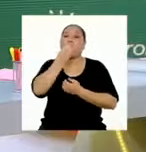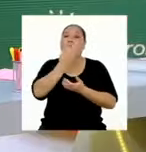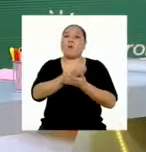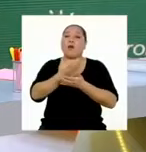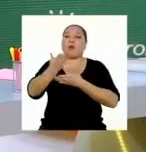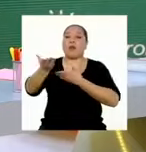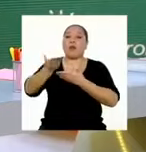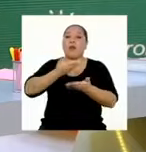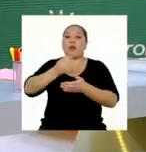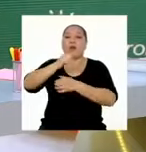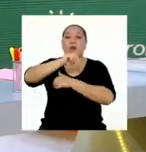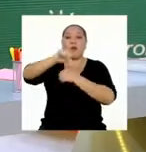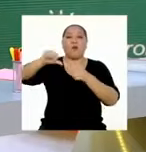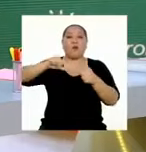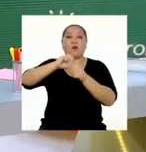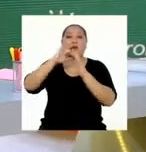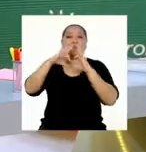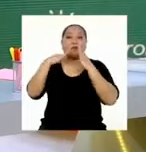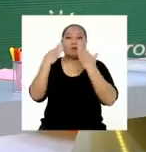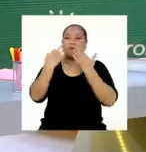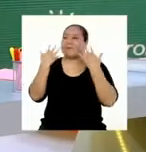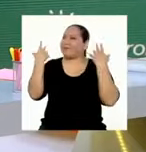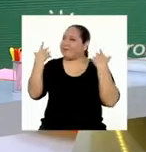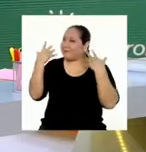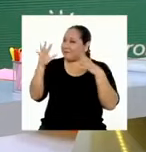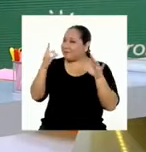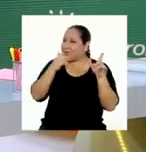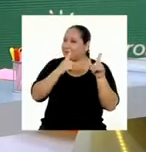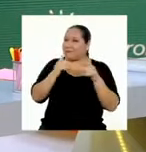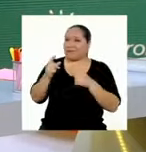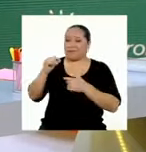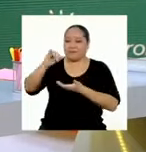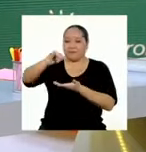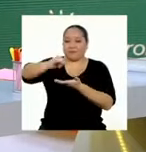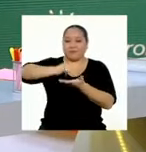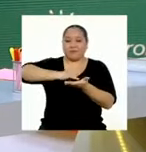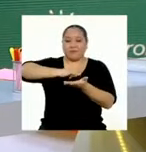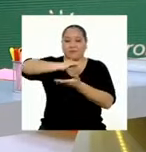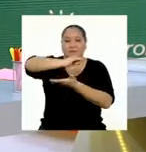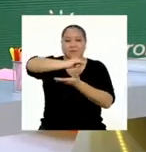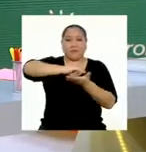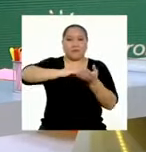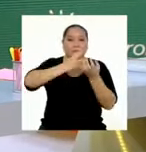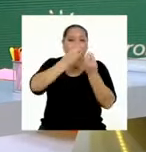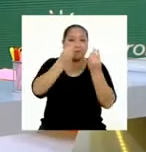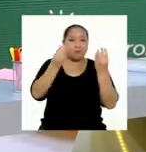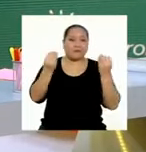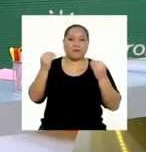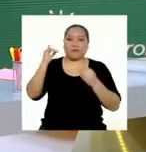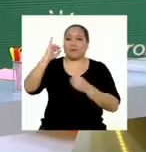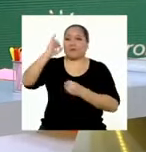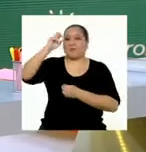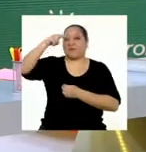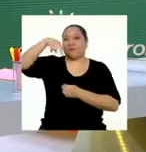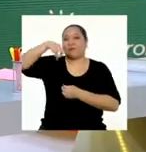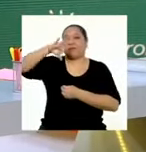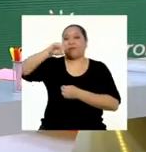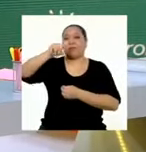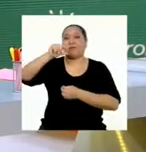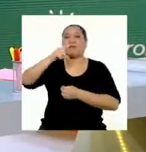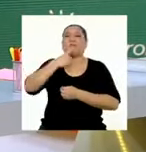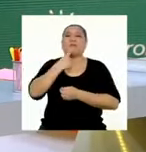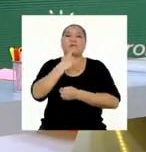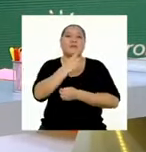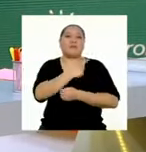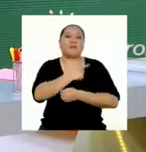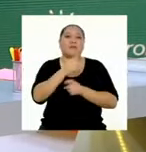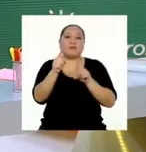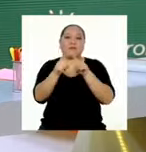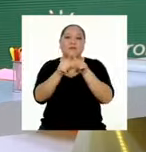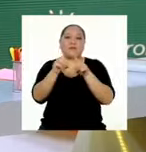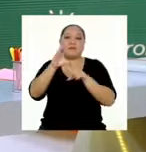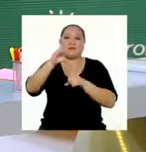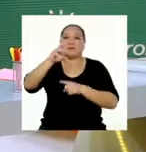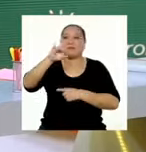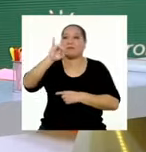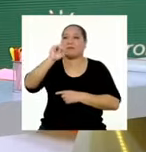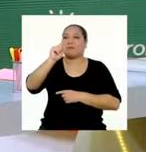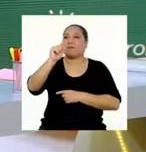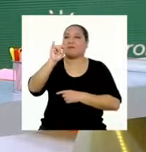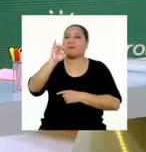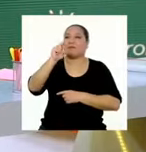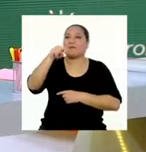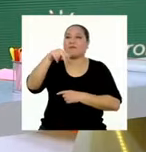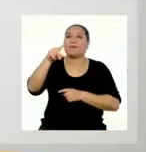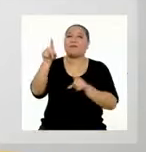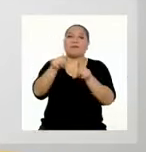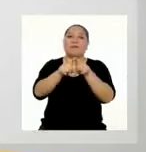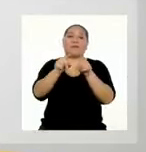Sí, ya están. Hemos recibido varias infografías de las chicas y chicos de primero de secundaria. Hasta de Cristina y del